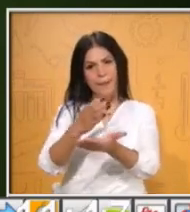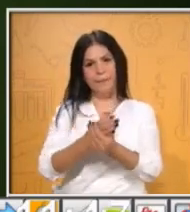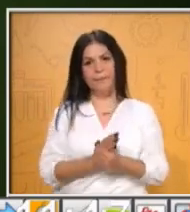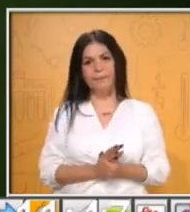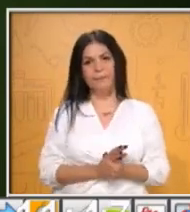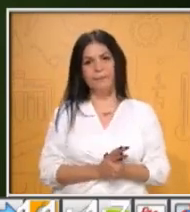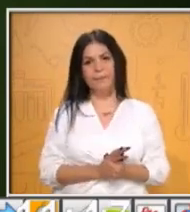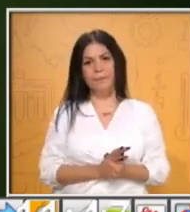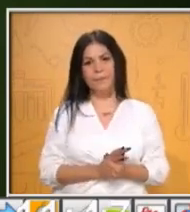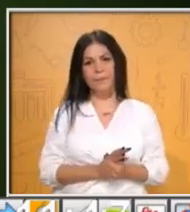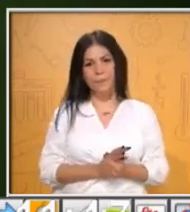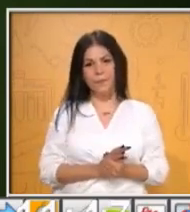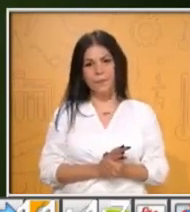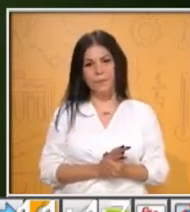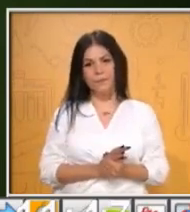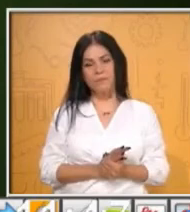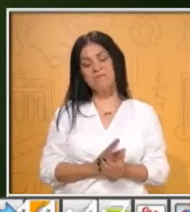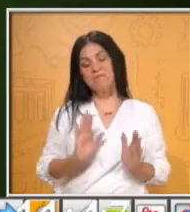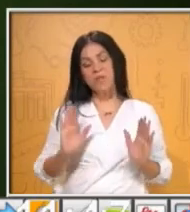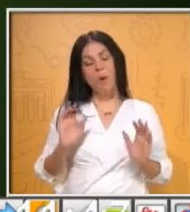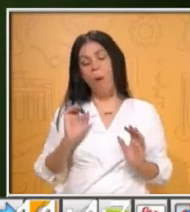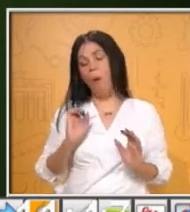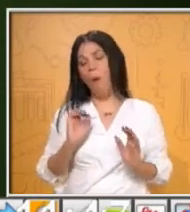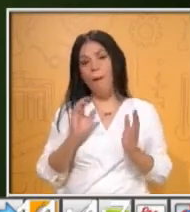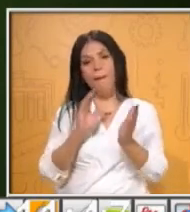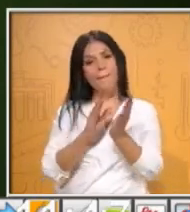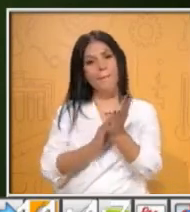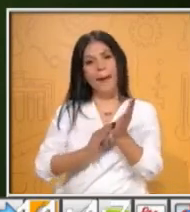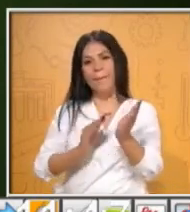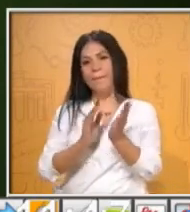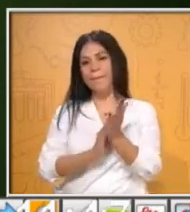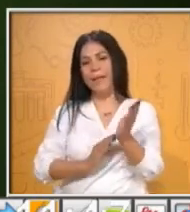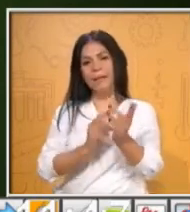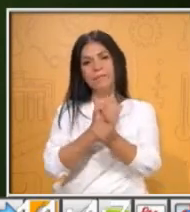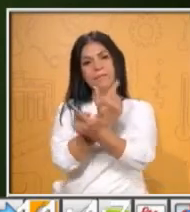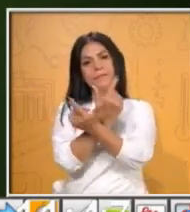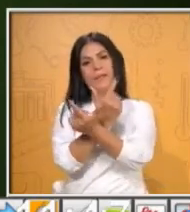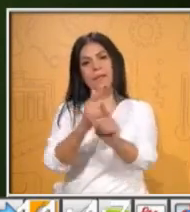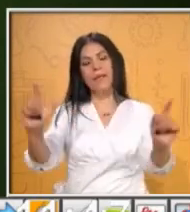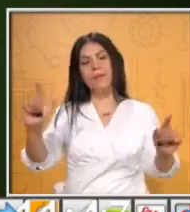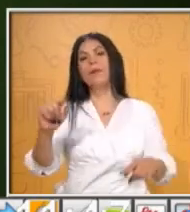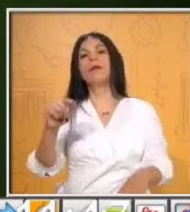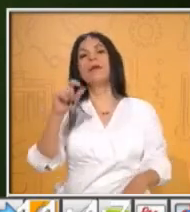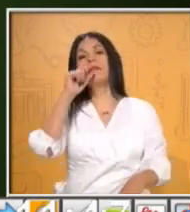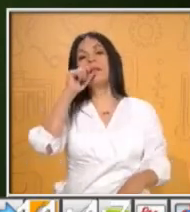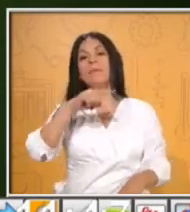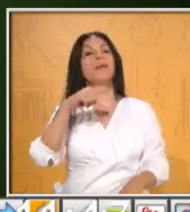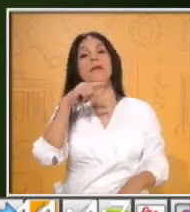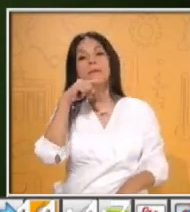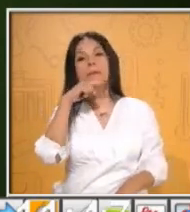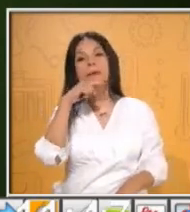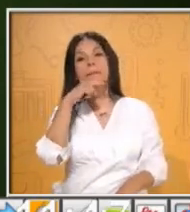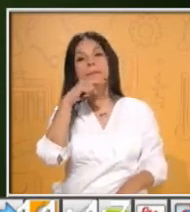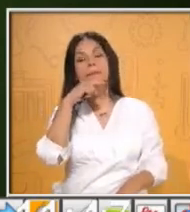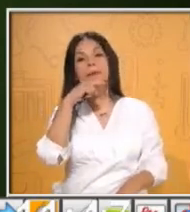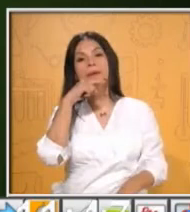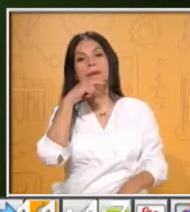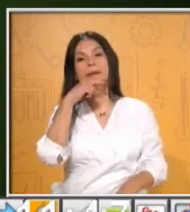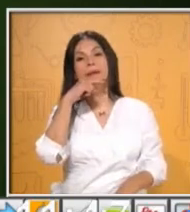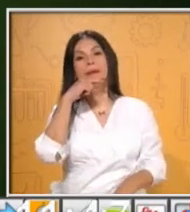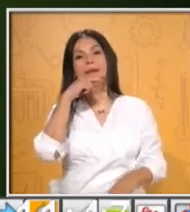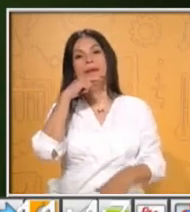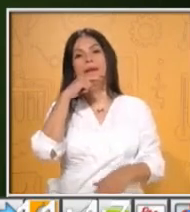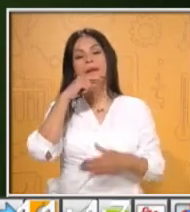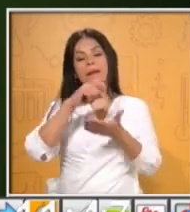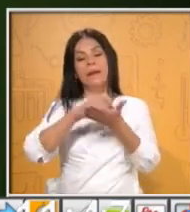puedes tener una hoja de máquina si gustas, algún lápiz o pluma, algún vasito, porque vamos a